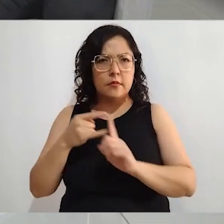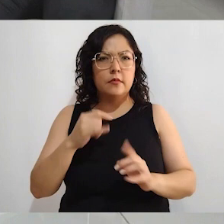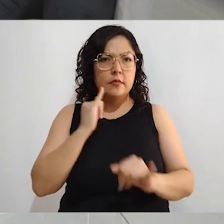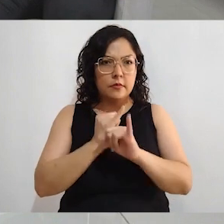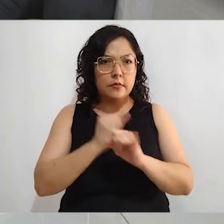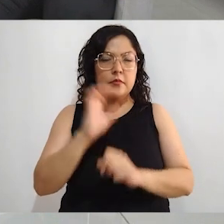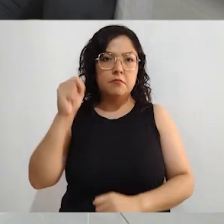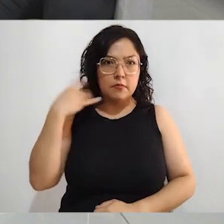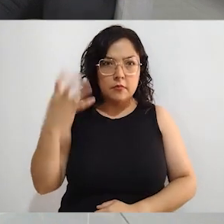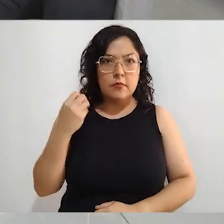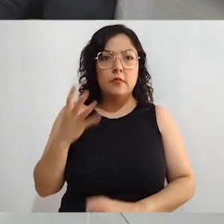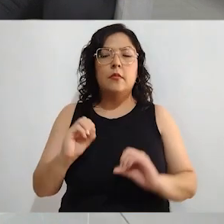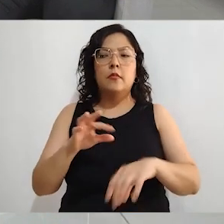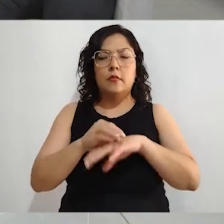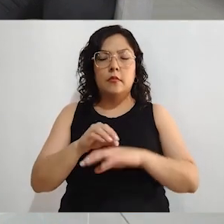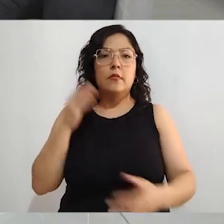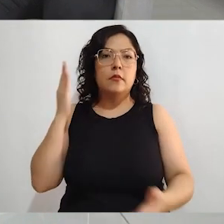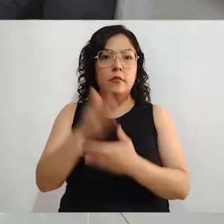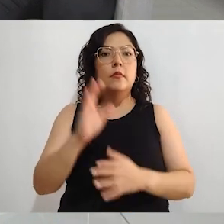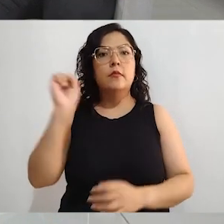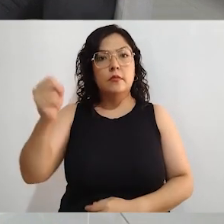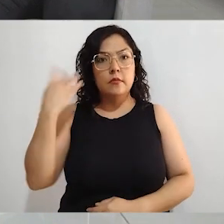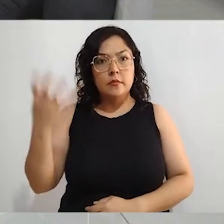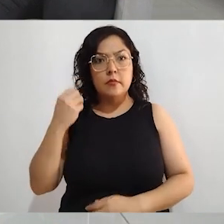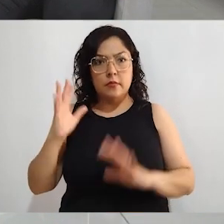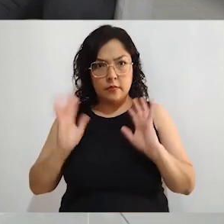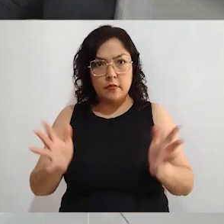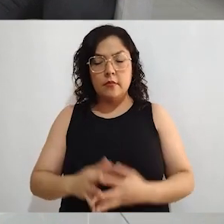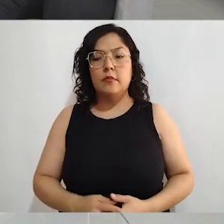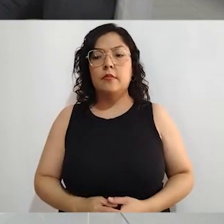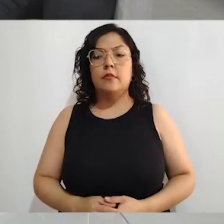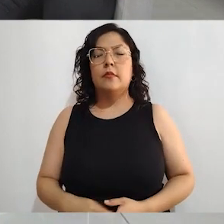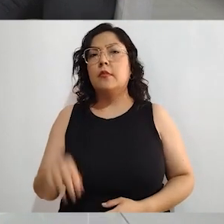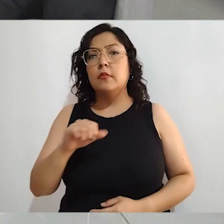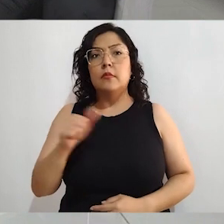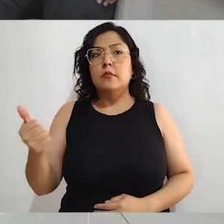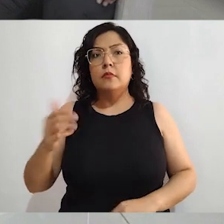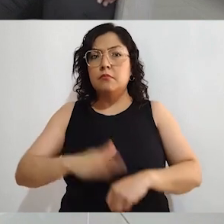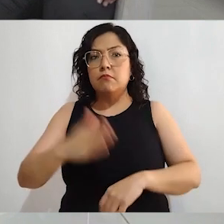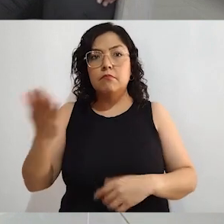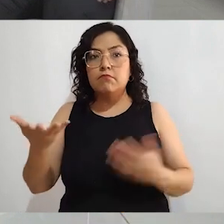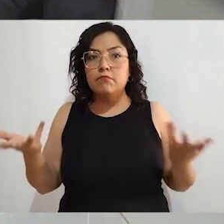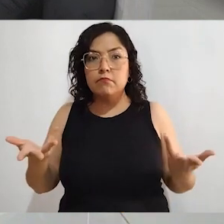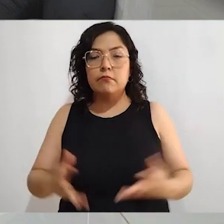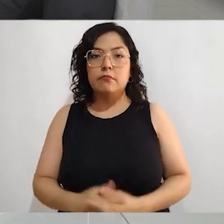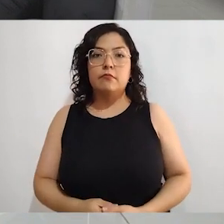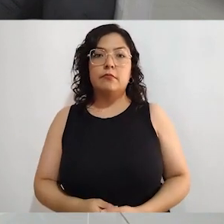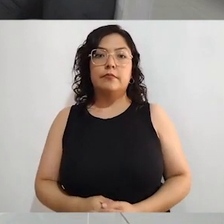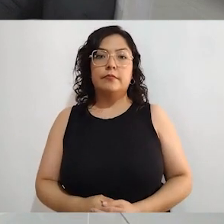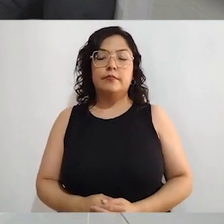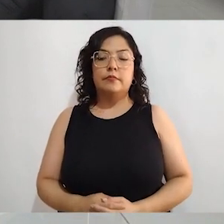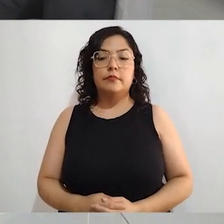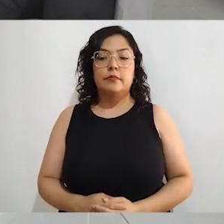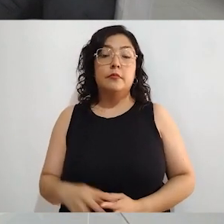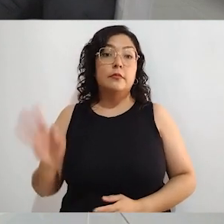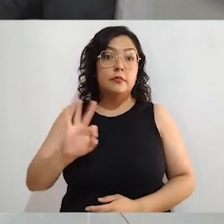Electoral de su plantilla, de sus juntas distritales, en quien se apoyan además en aliados estratégicos, tal